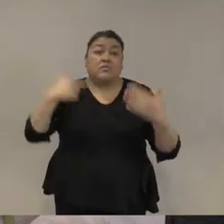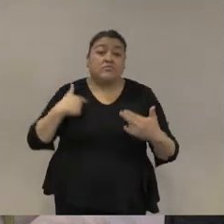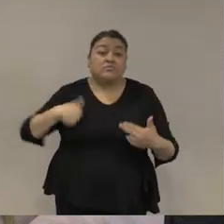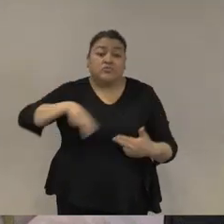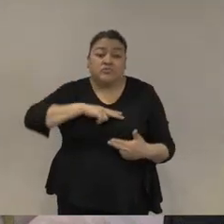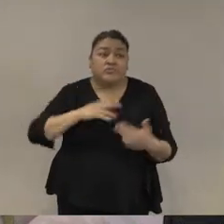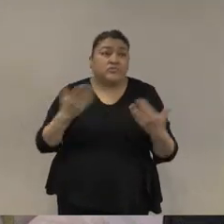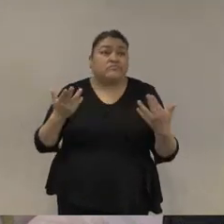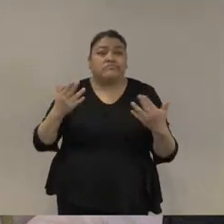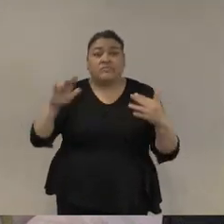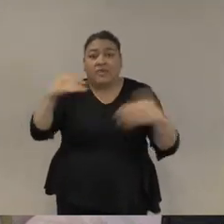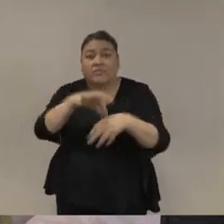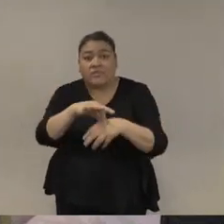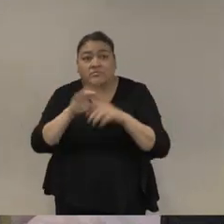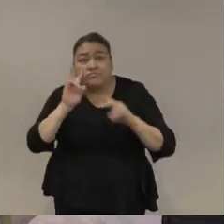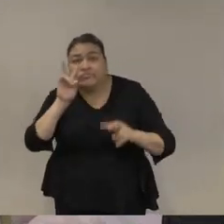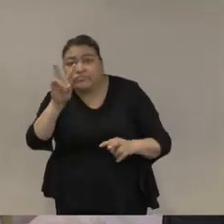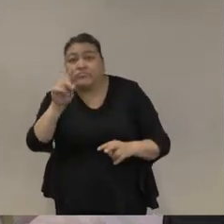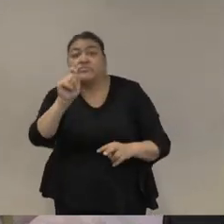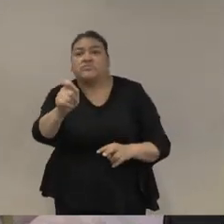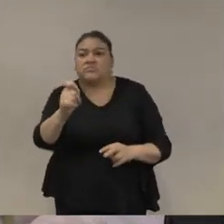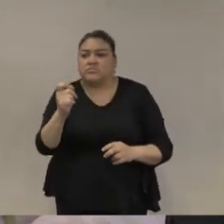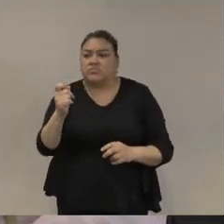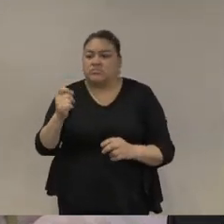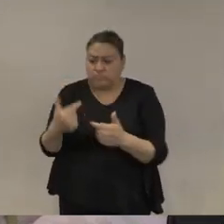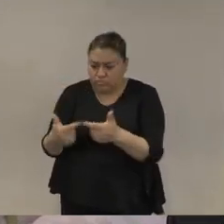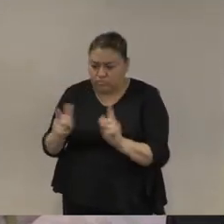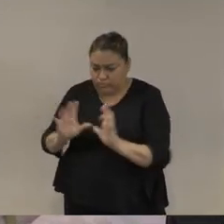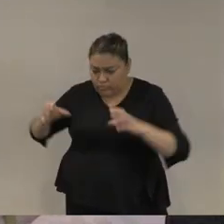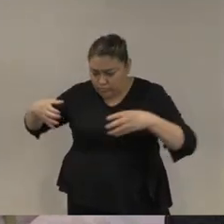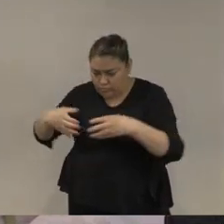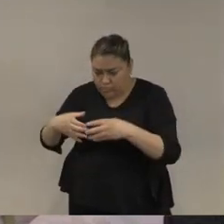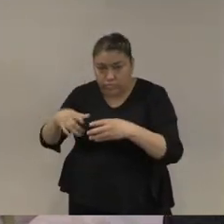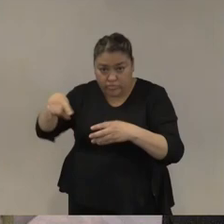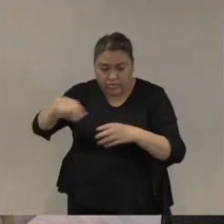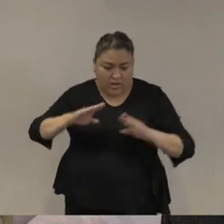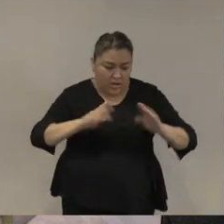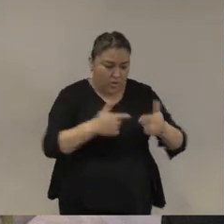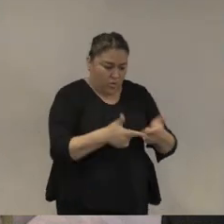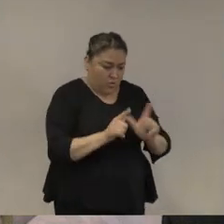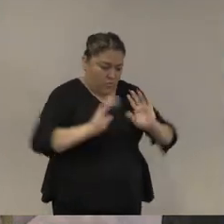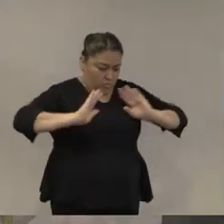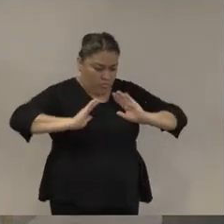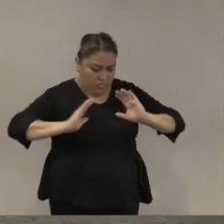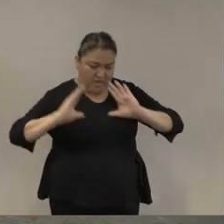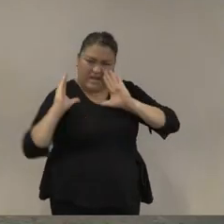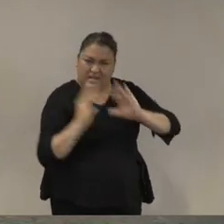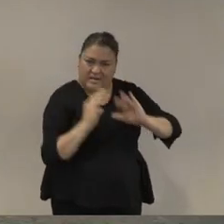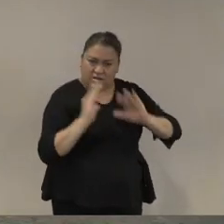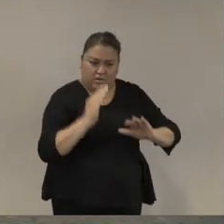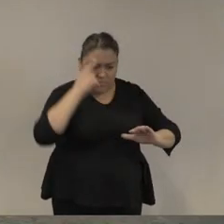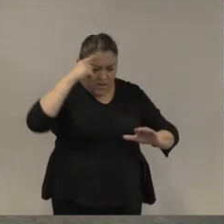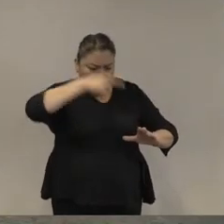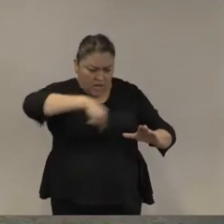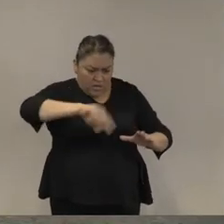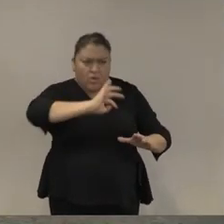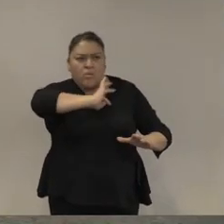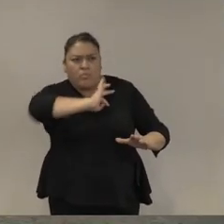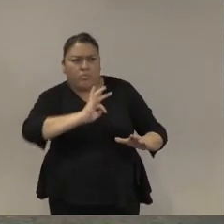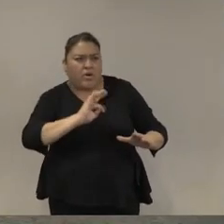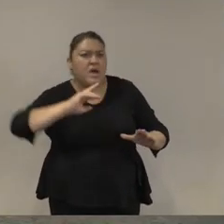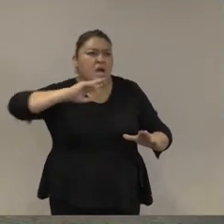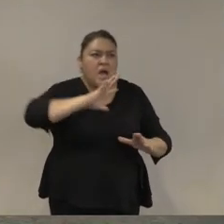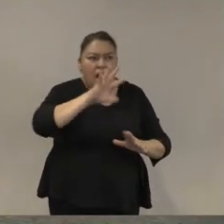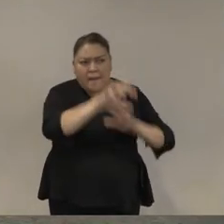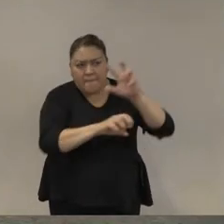vertientes esfuerzos para entrenar a las fuerzas armadas para poder desempeñarse en operativos con